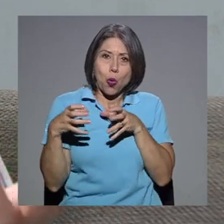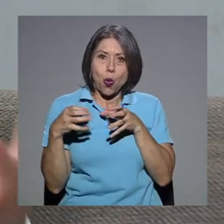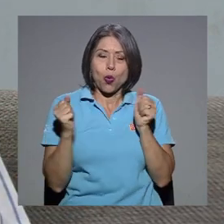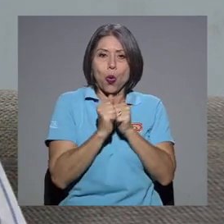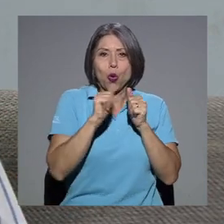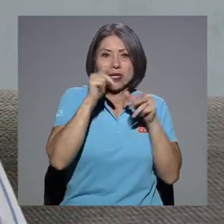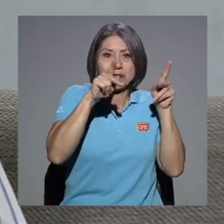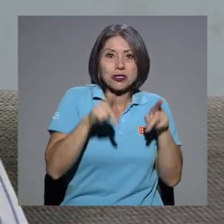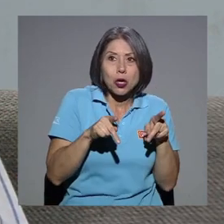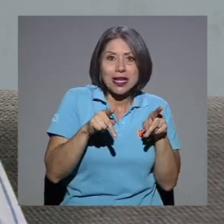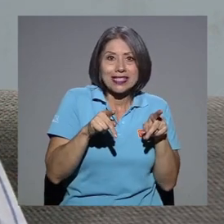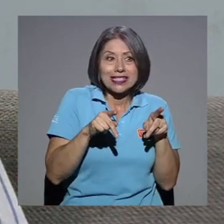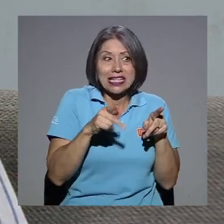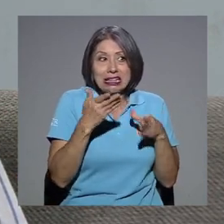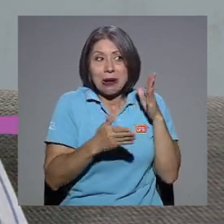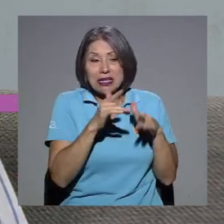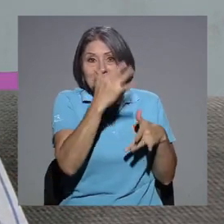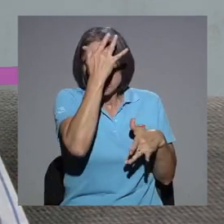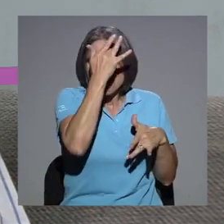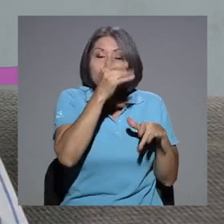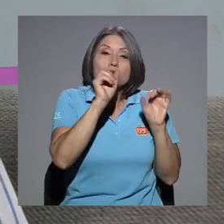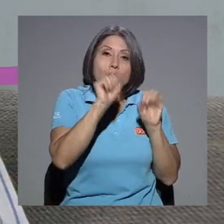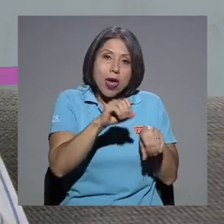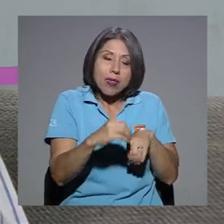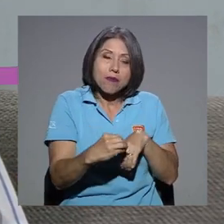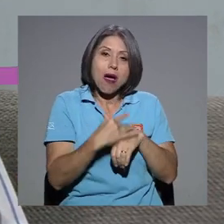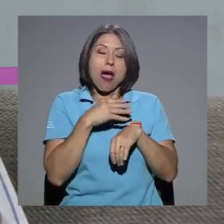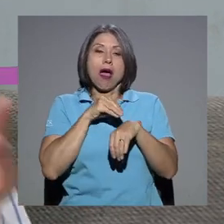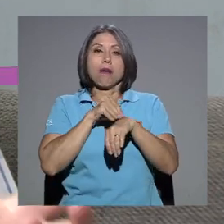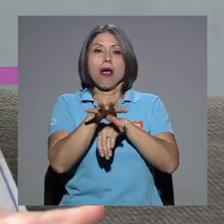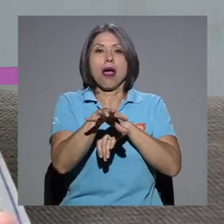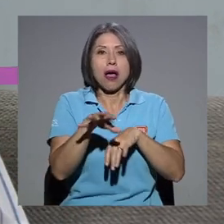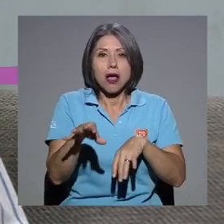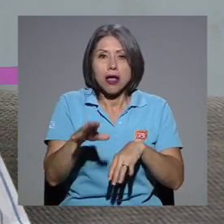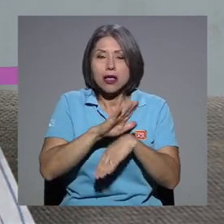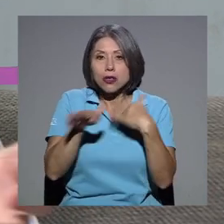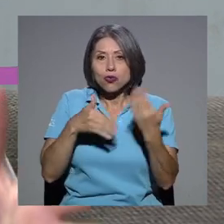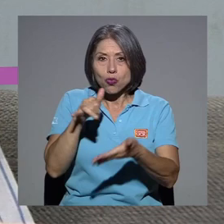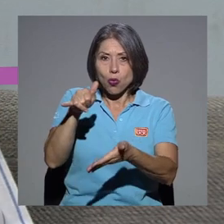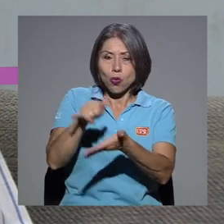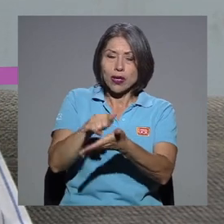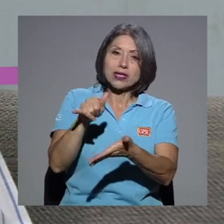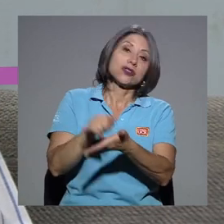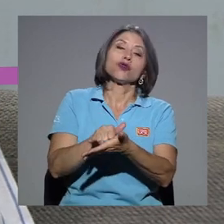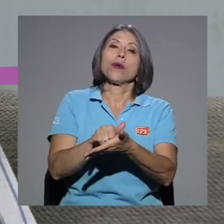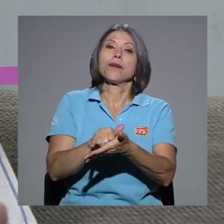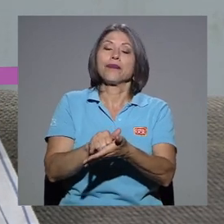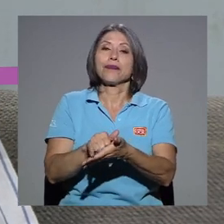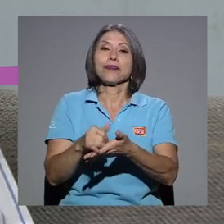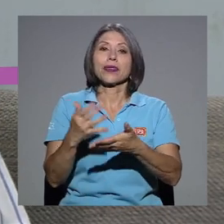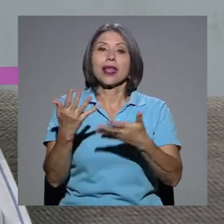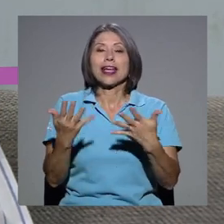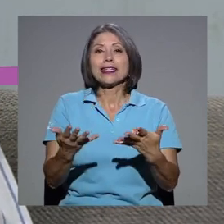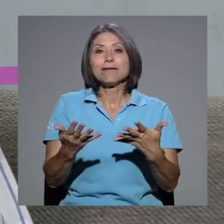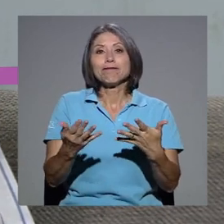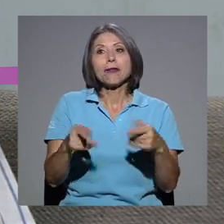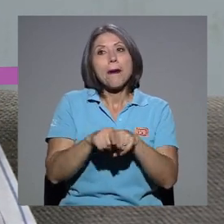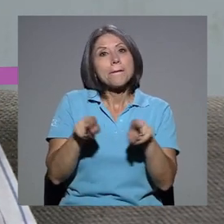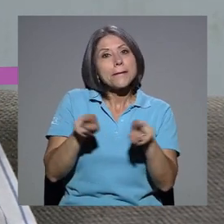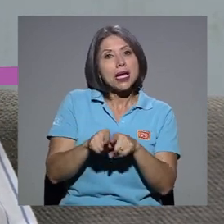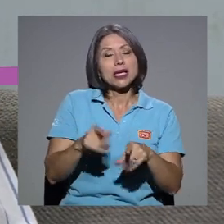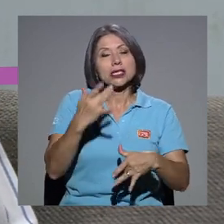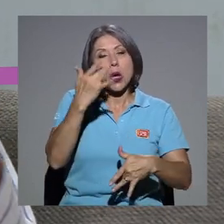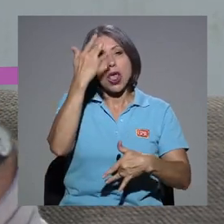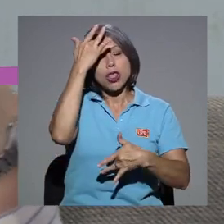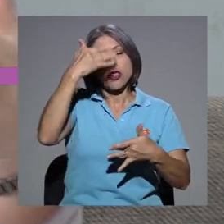podrían tener el virus que uno se podría infectar. Entonces, todo esto está unido a que es novedoso, a que